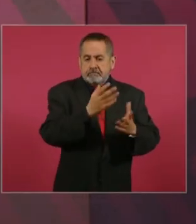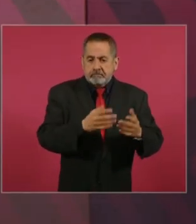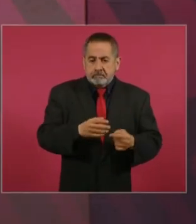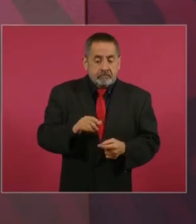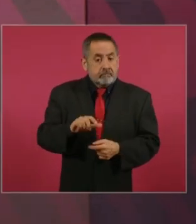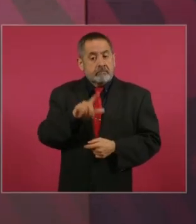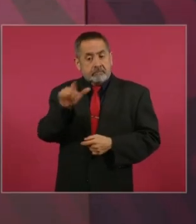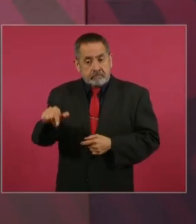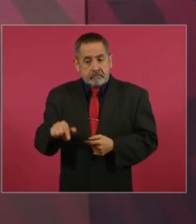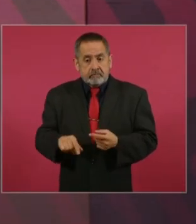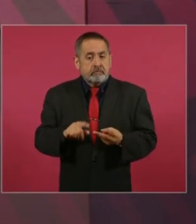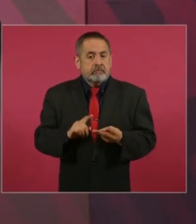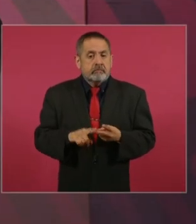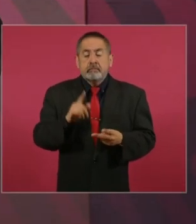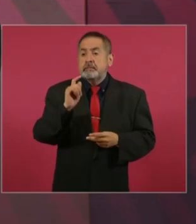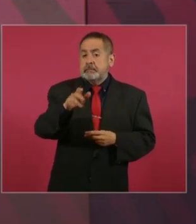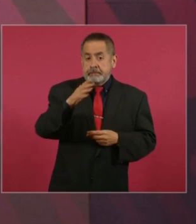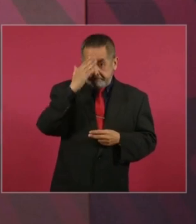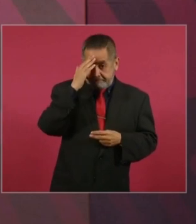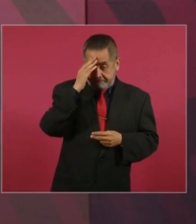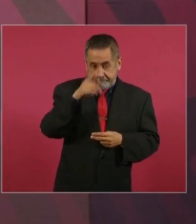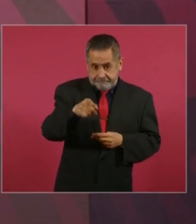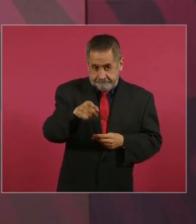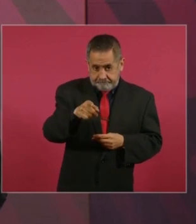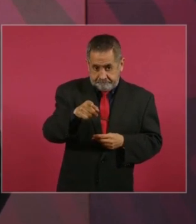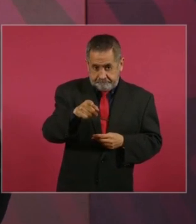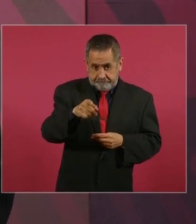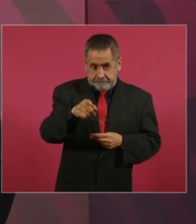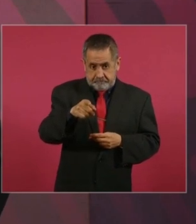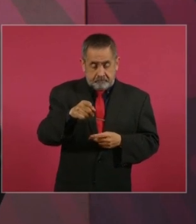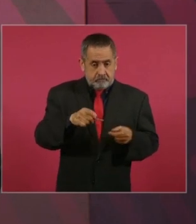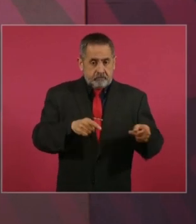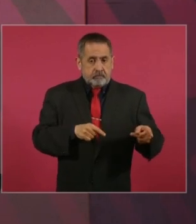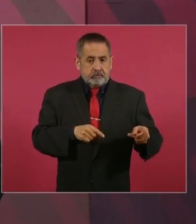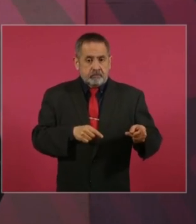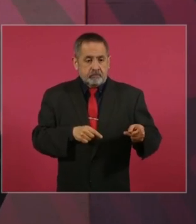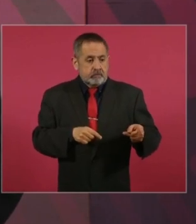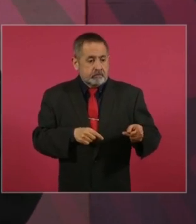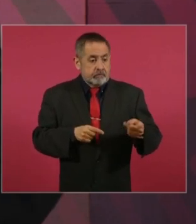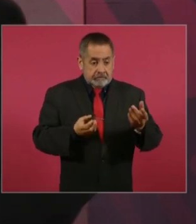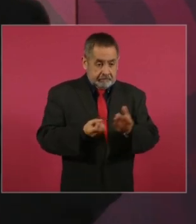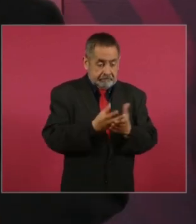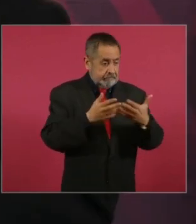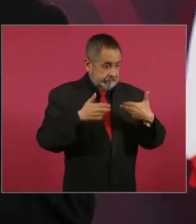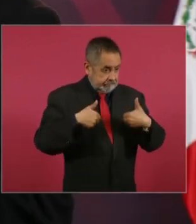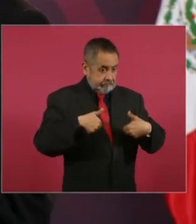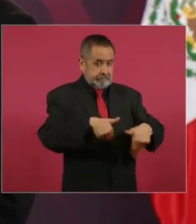esos liberados, cuando sacan la resolución, aplausos